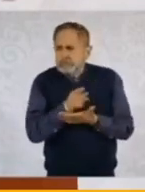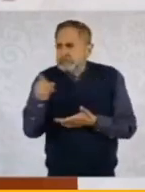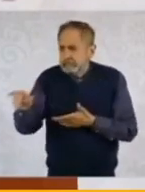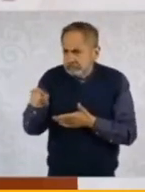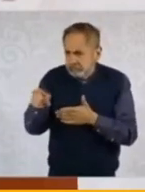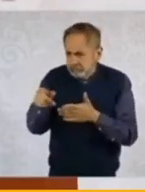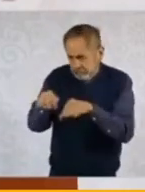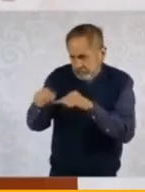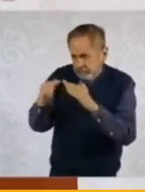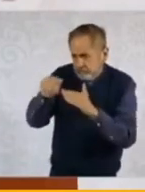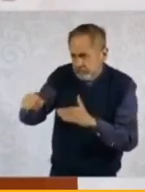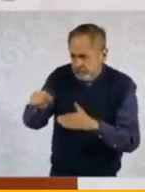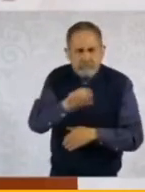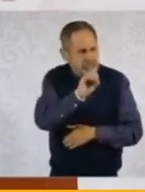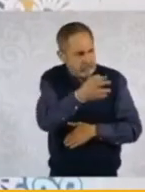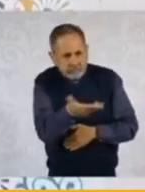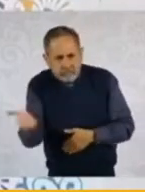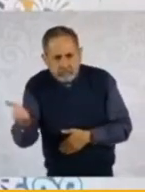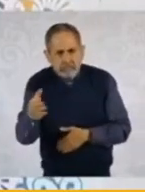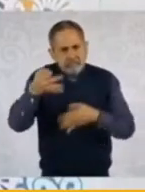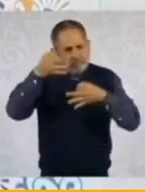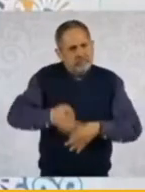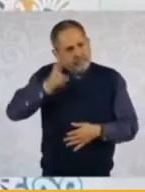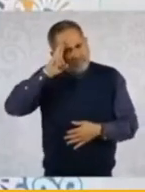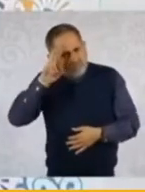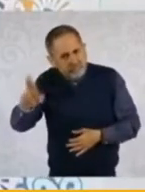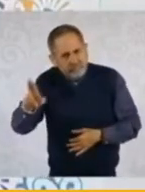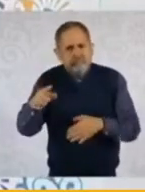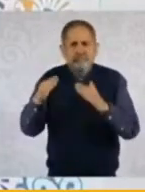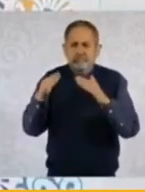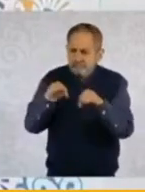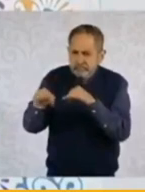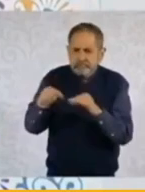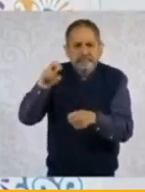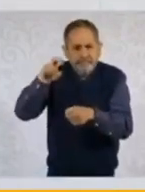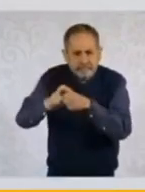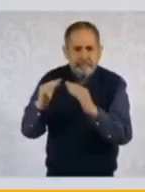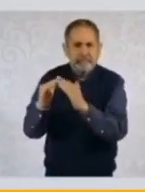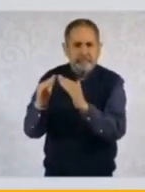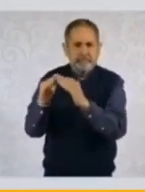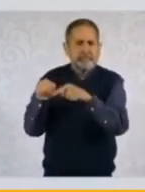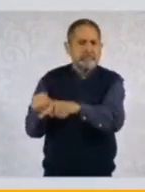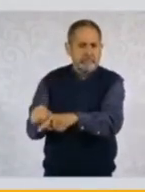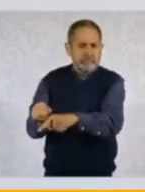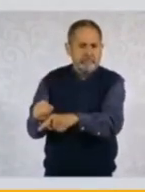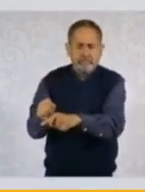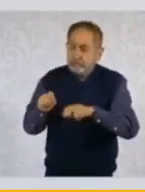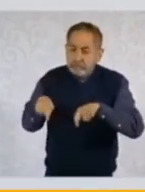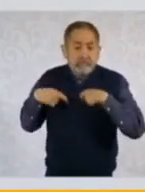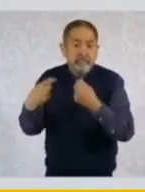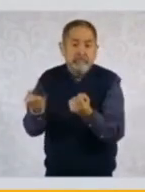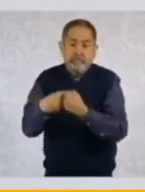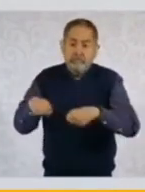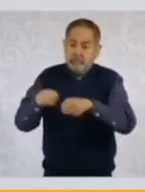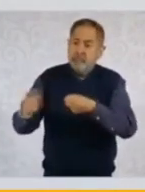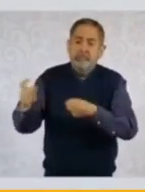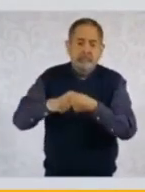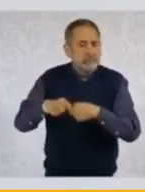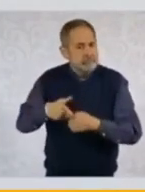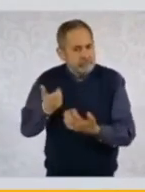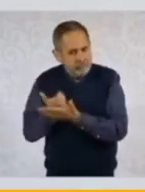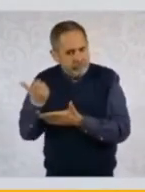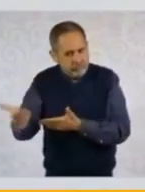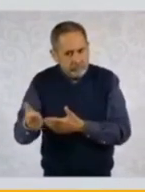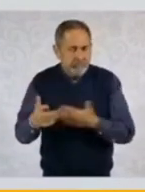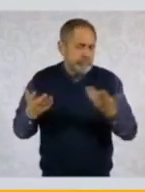un trabajo digno, que además, por ley, tienen que tener seguridad social. Entonces, a